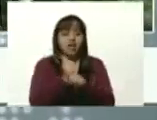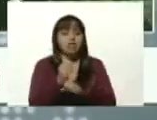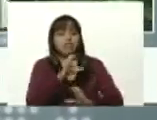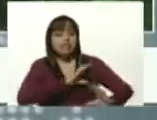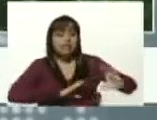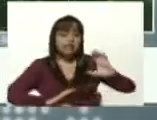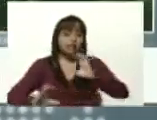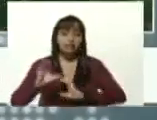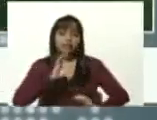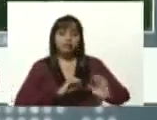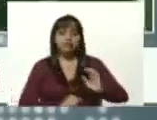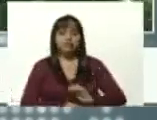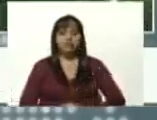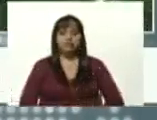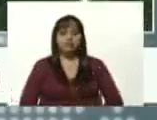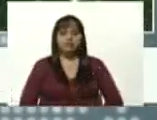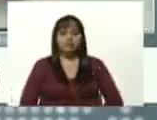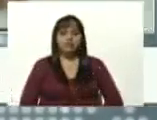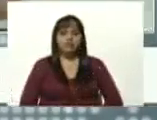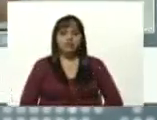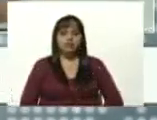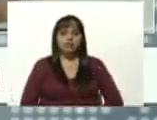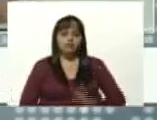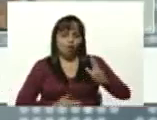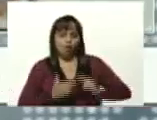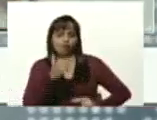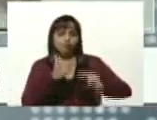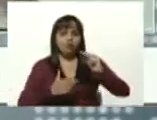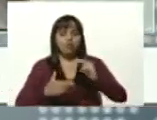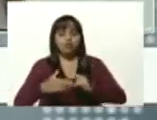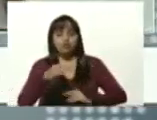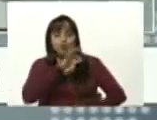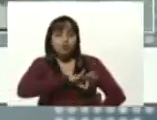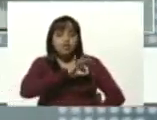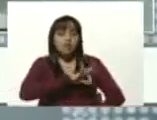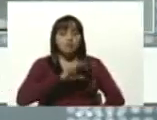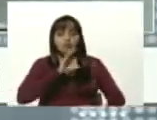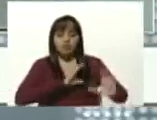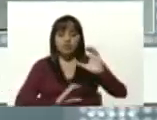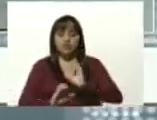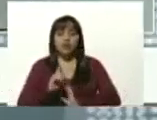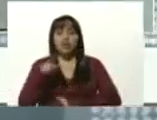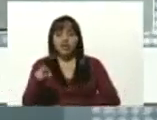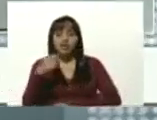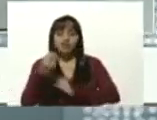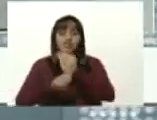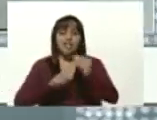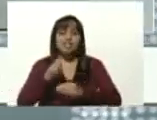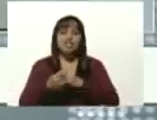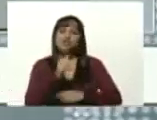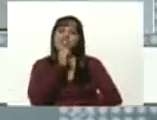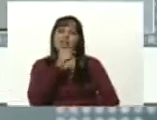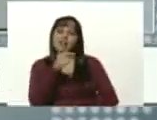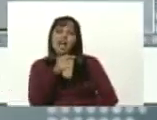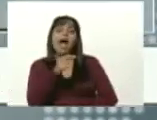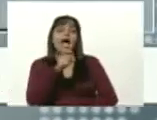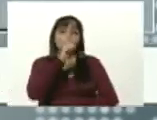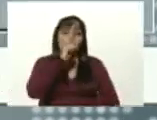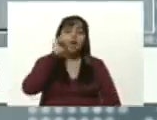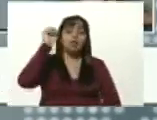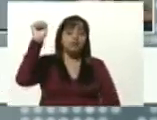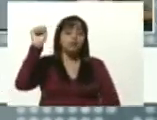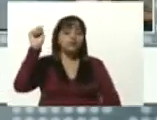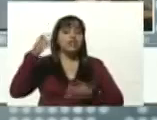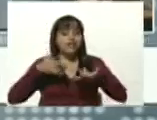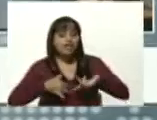para construir el socialismo científico y eso solo lo está haciendo Nicolás Maduro Moro hijo de